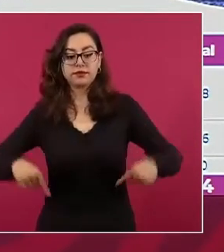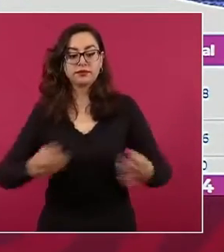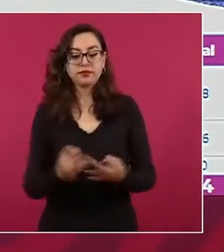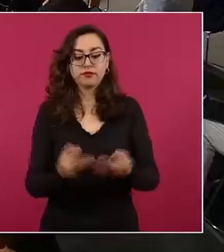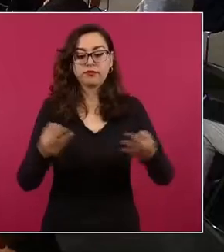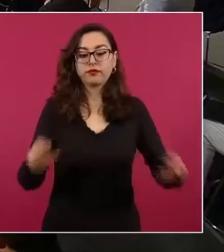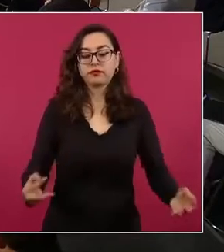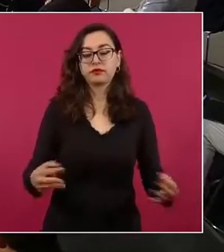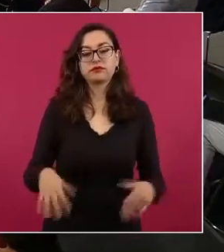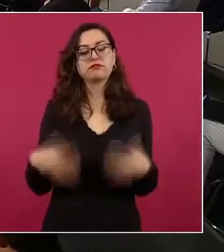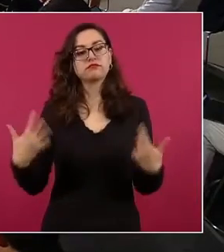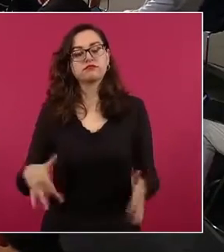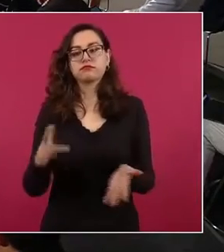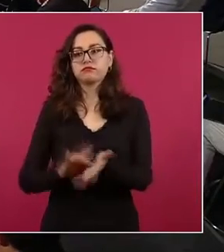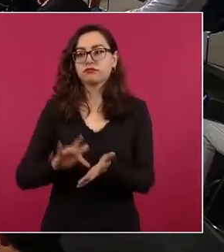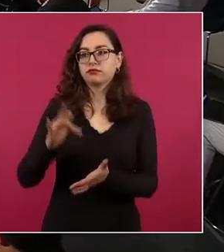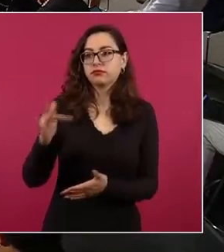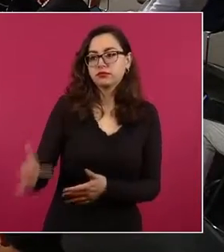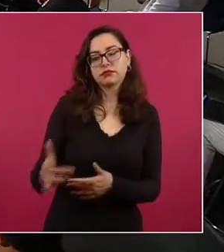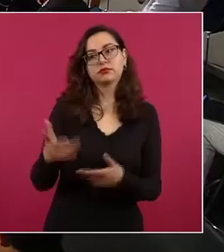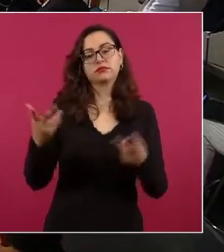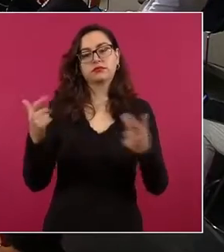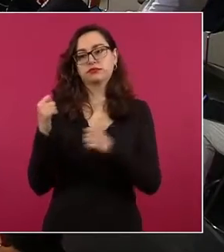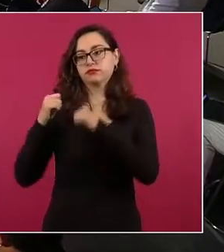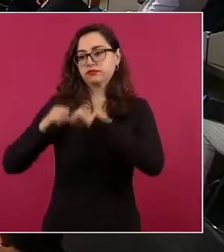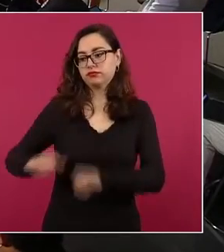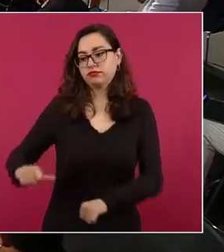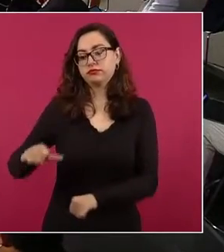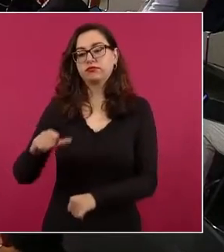que aportan los terrenos.